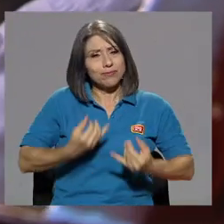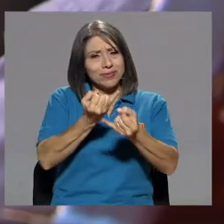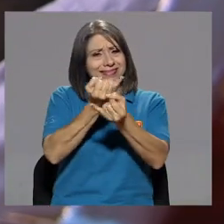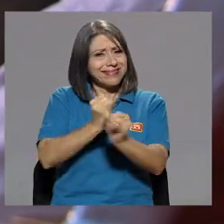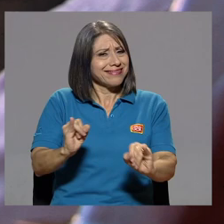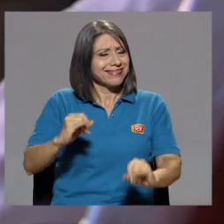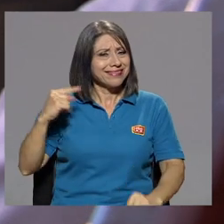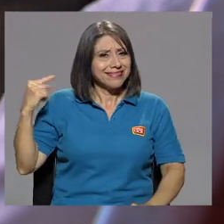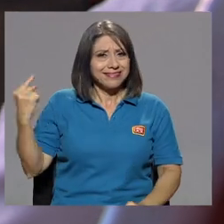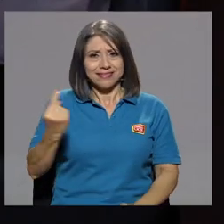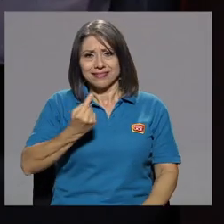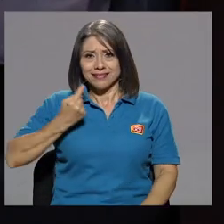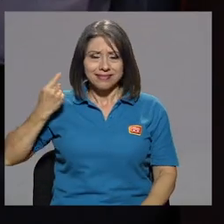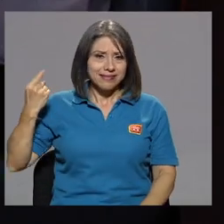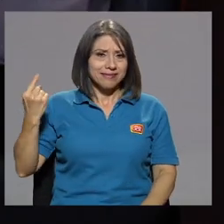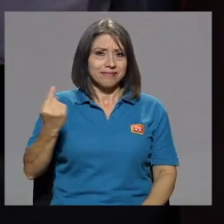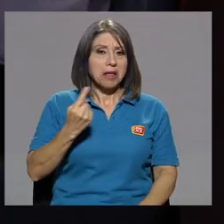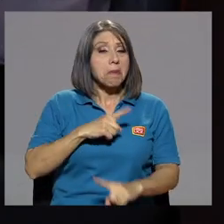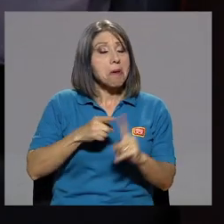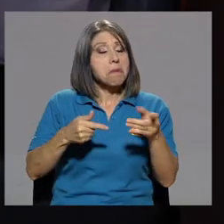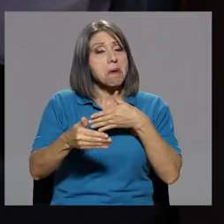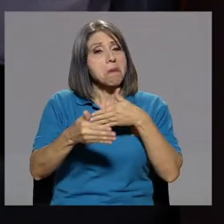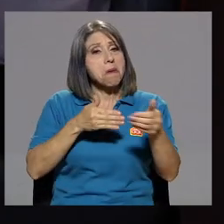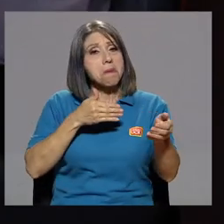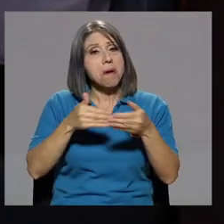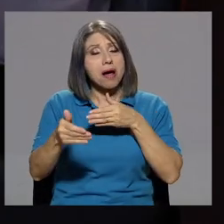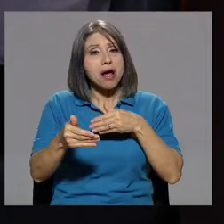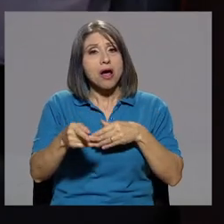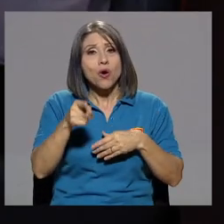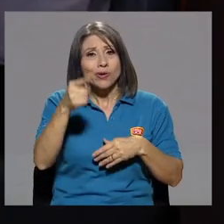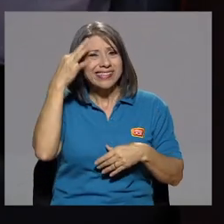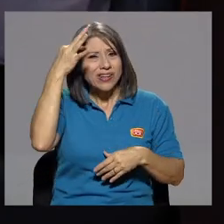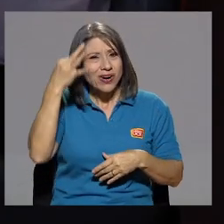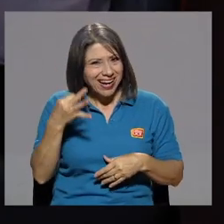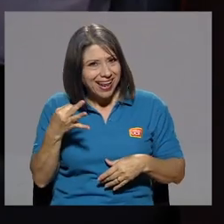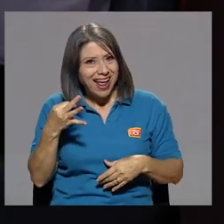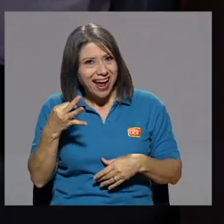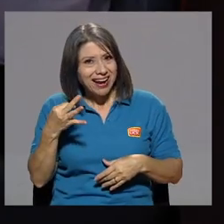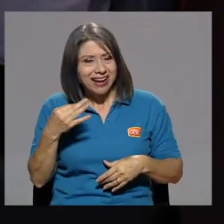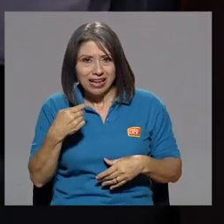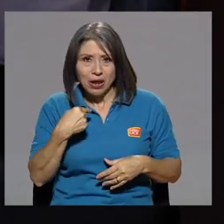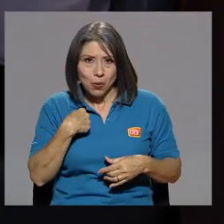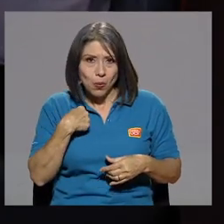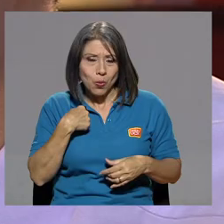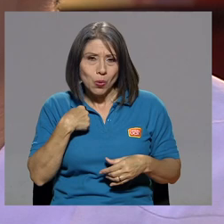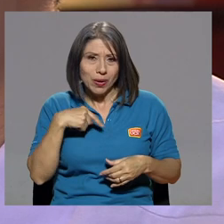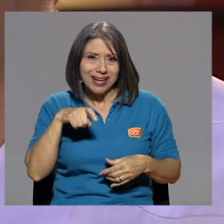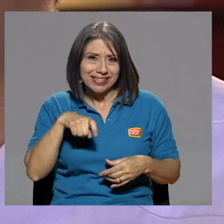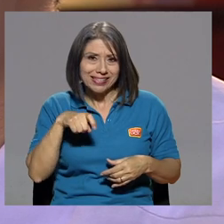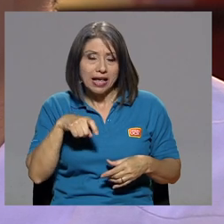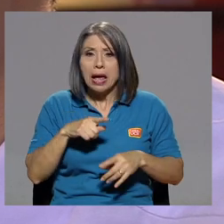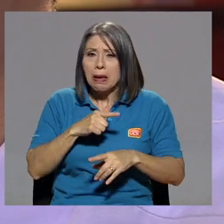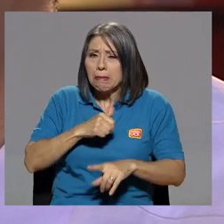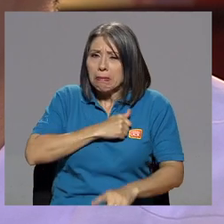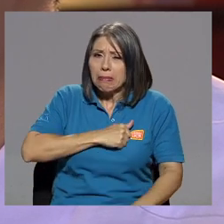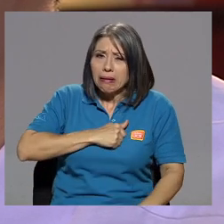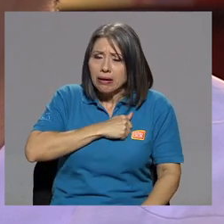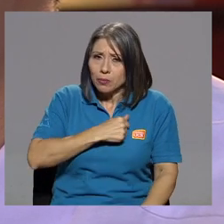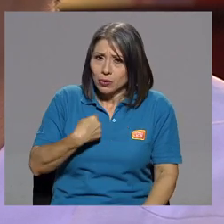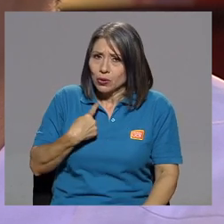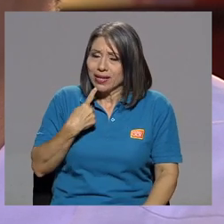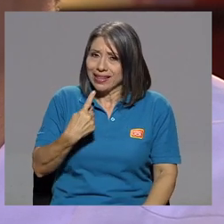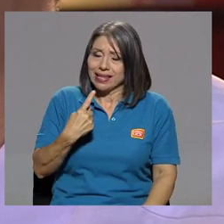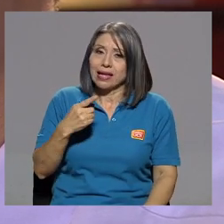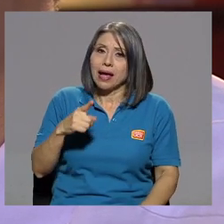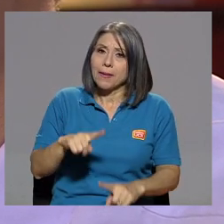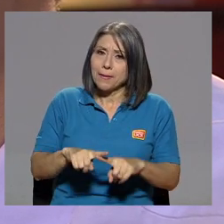independiente siempre. Pero aún así no crean que uno necesita. Pero perdóname que le